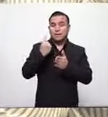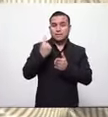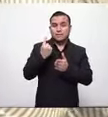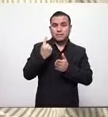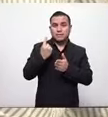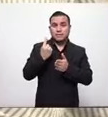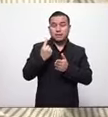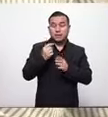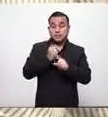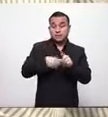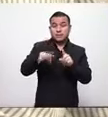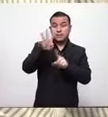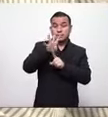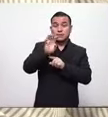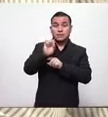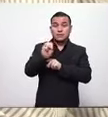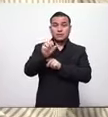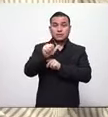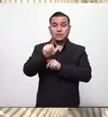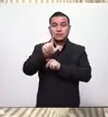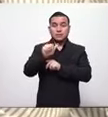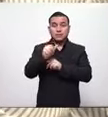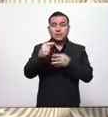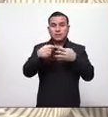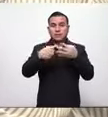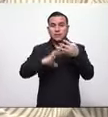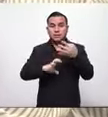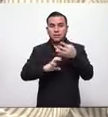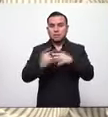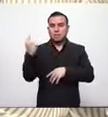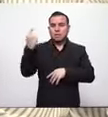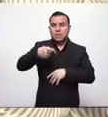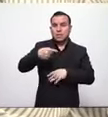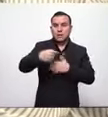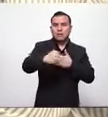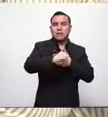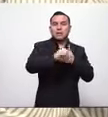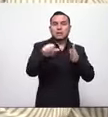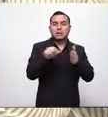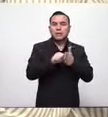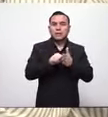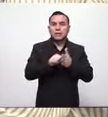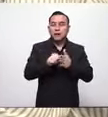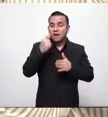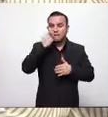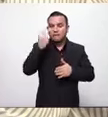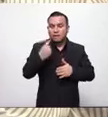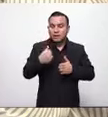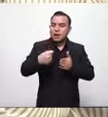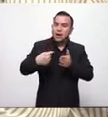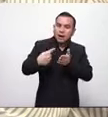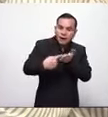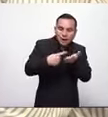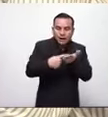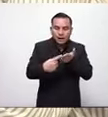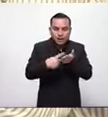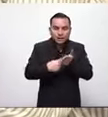lo que la sala dictaminó buscar el diálogo buscar acuerdos